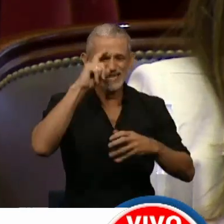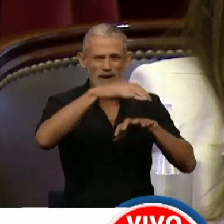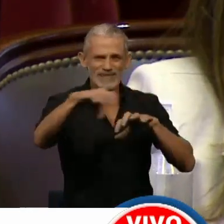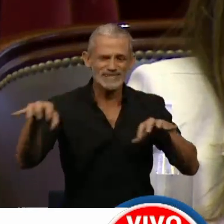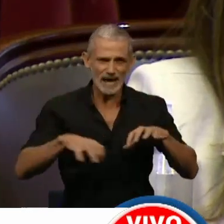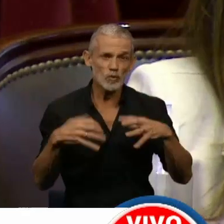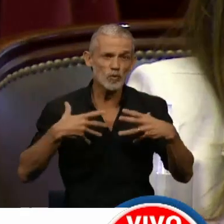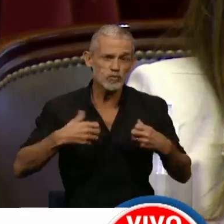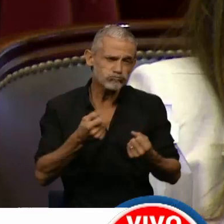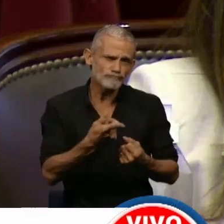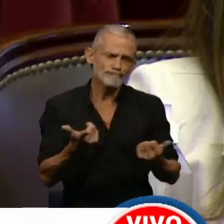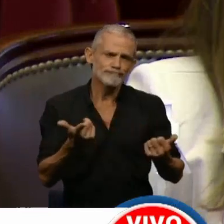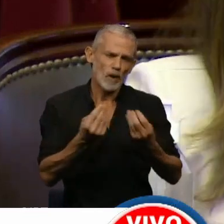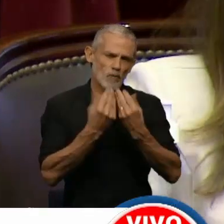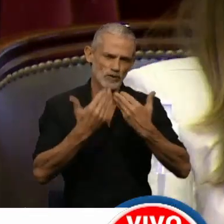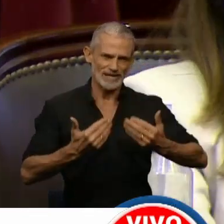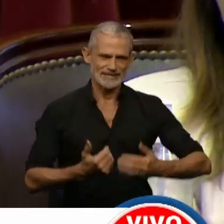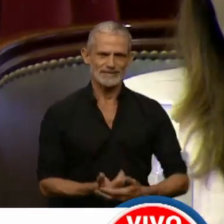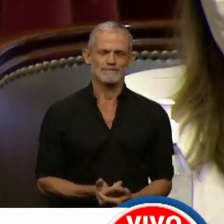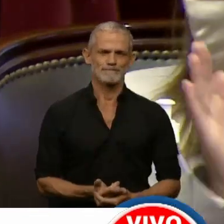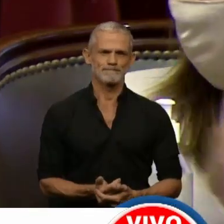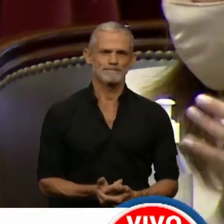salud pública de una manera tan vil. Muchas gracias.